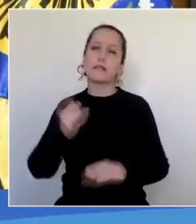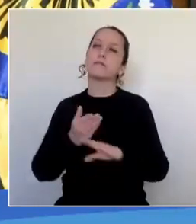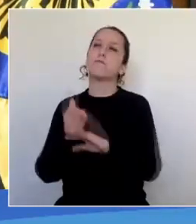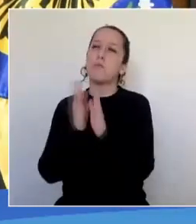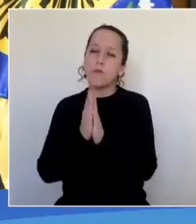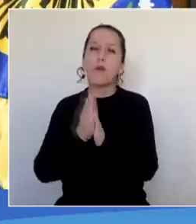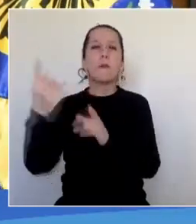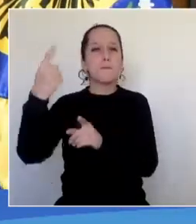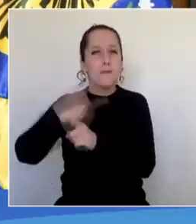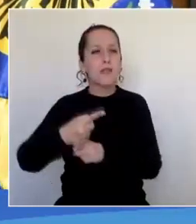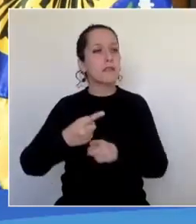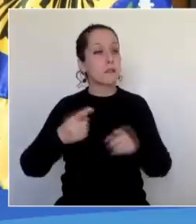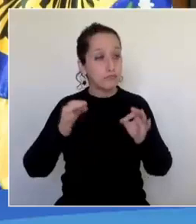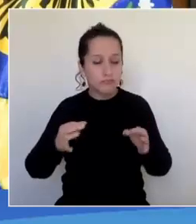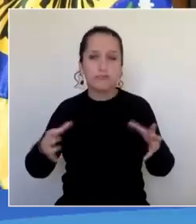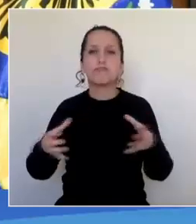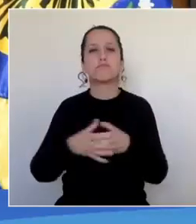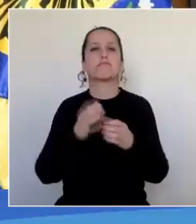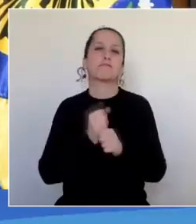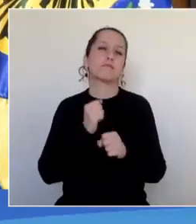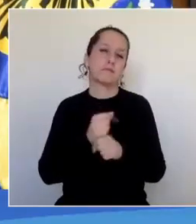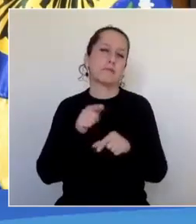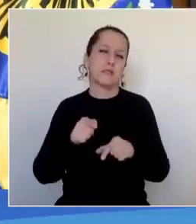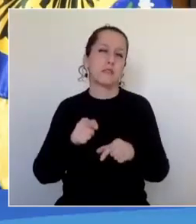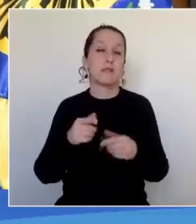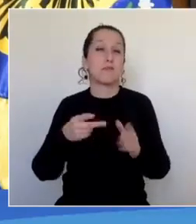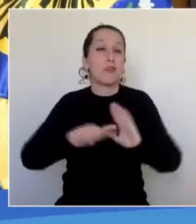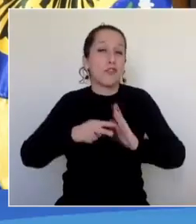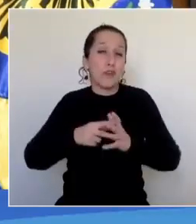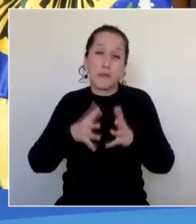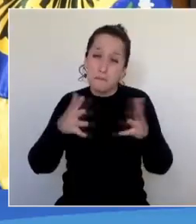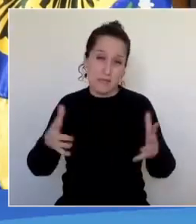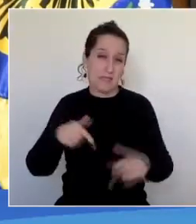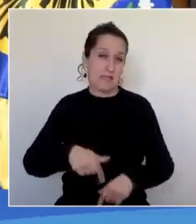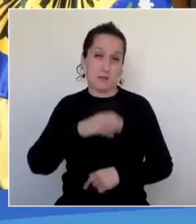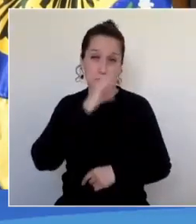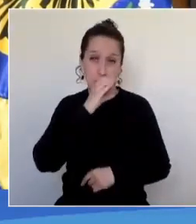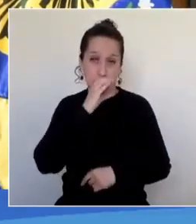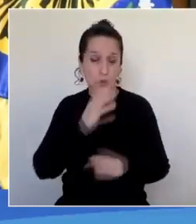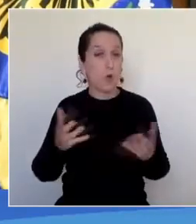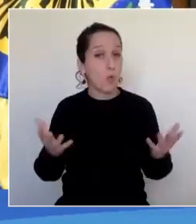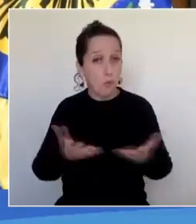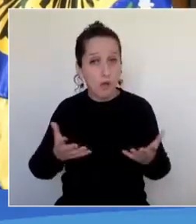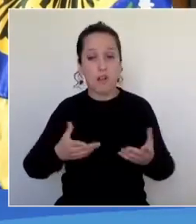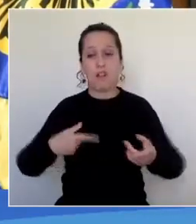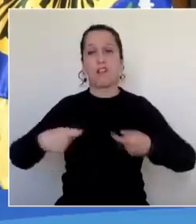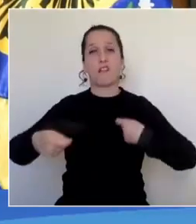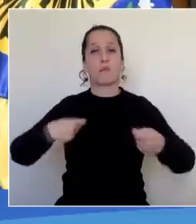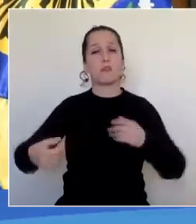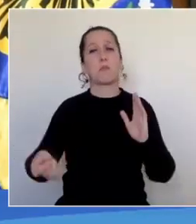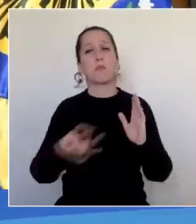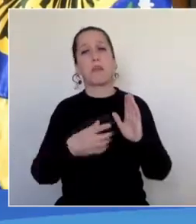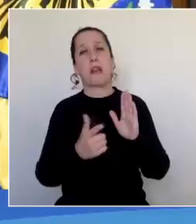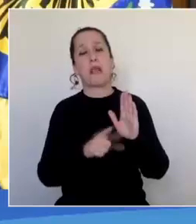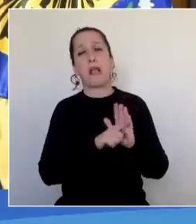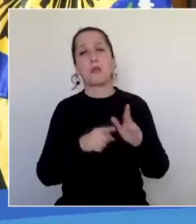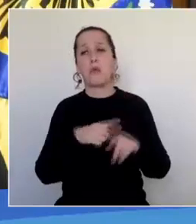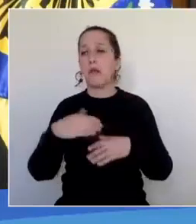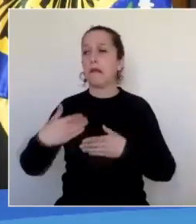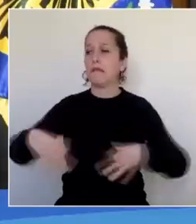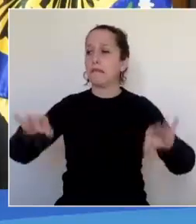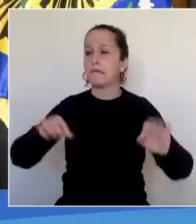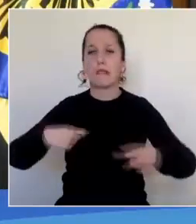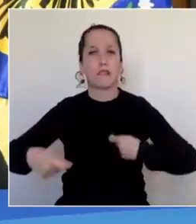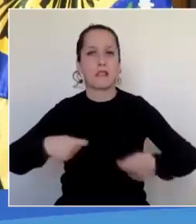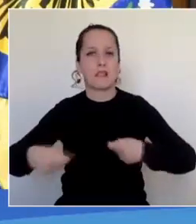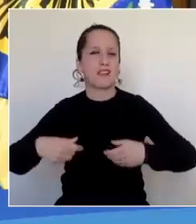fuerza de tarea para enfrentar la principal problemática que tiene nuestra ciudad en estos momentos, que es el comercio ilegal. Eso implica que